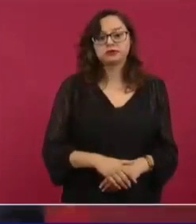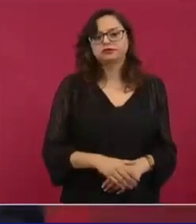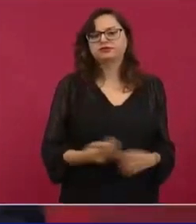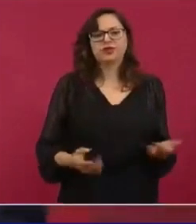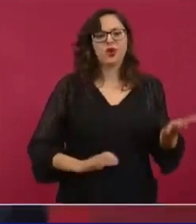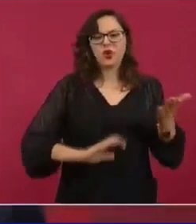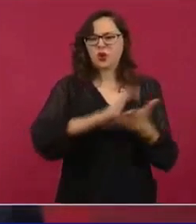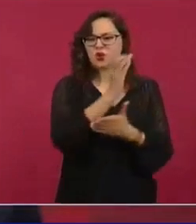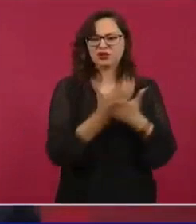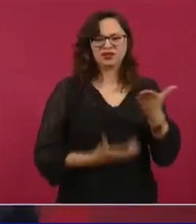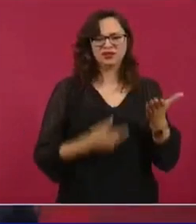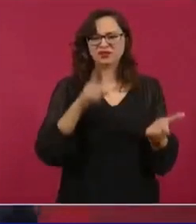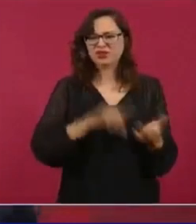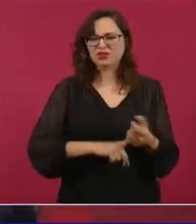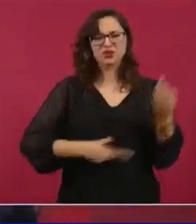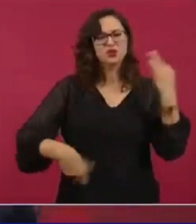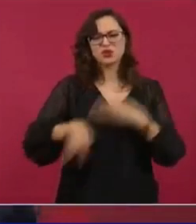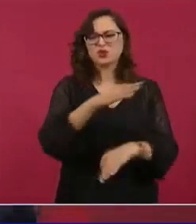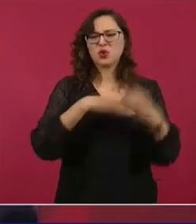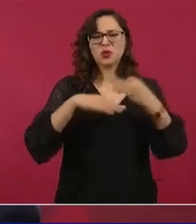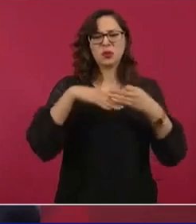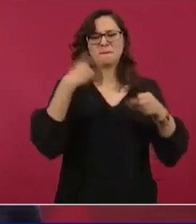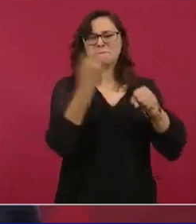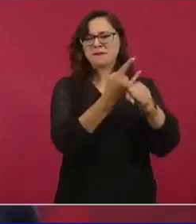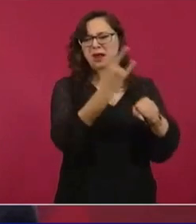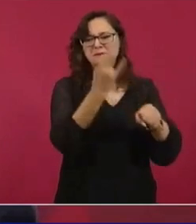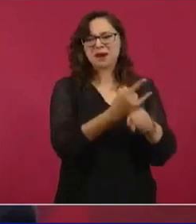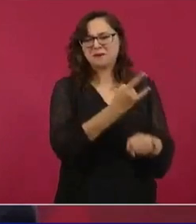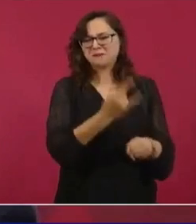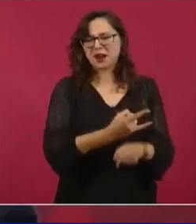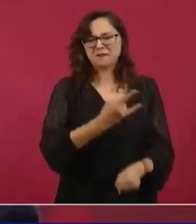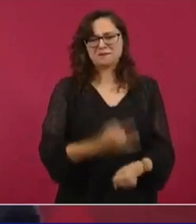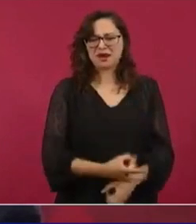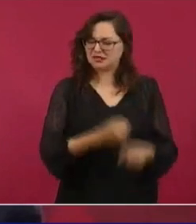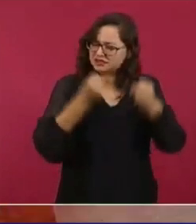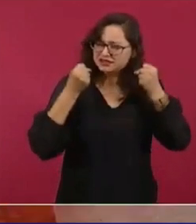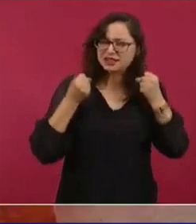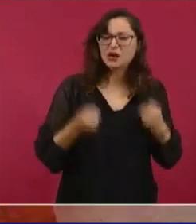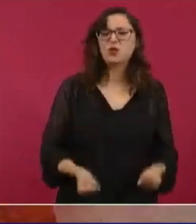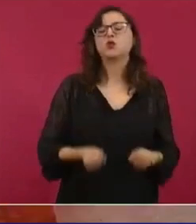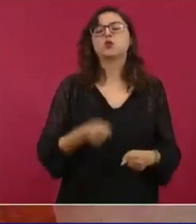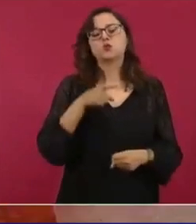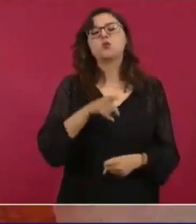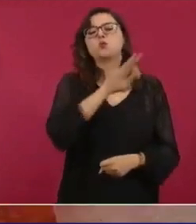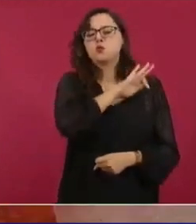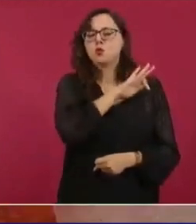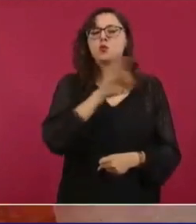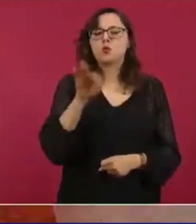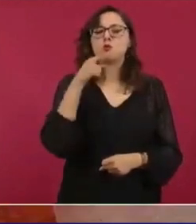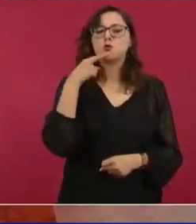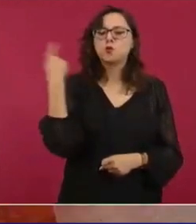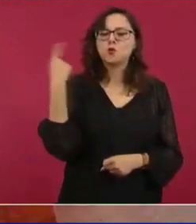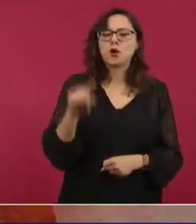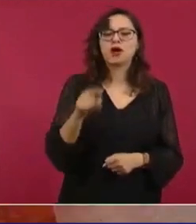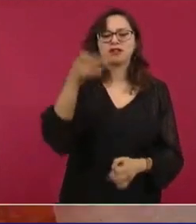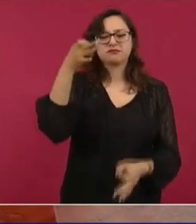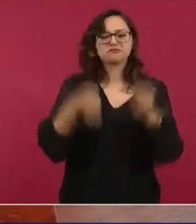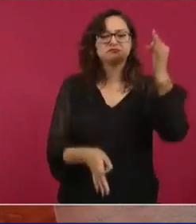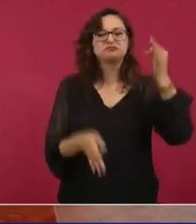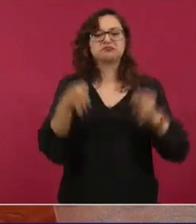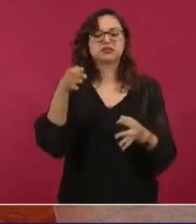todos los casos seguro de los contratos. Es como si quisiéramos